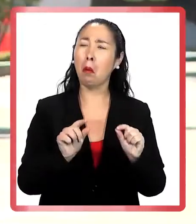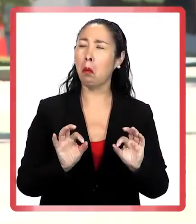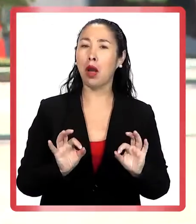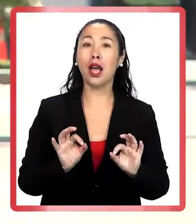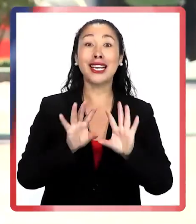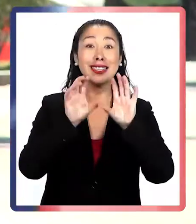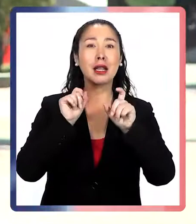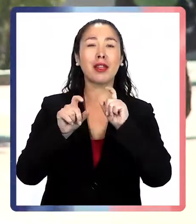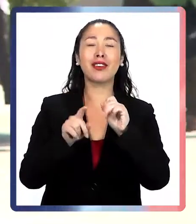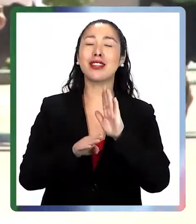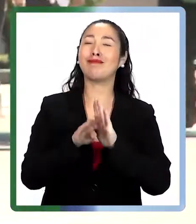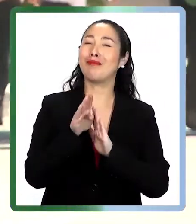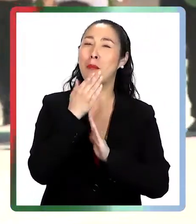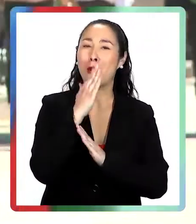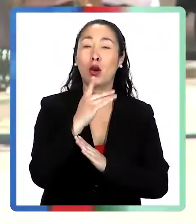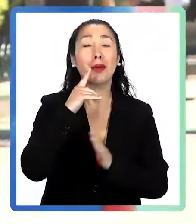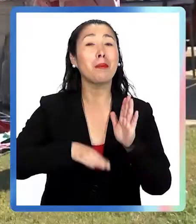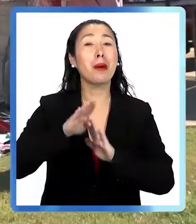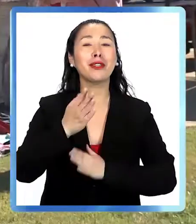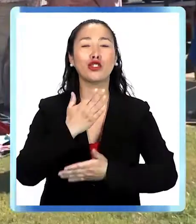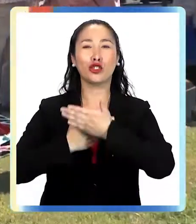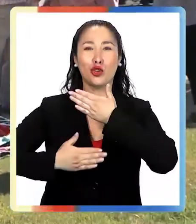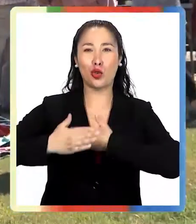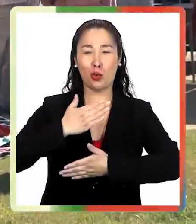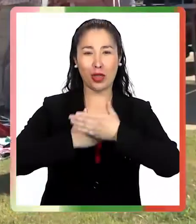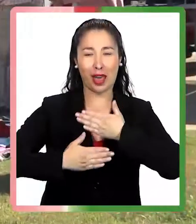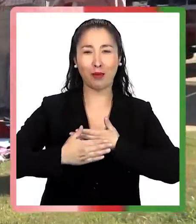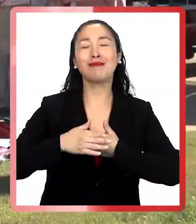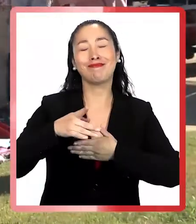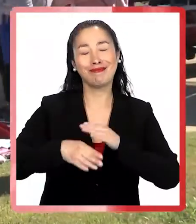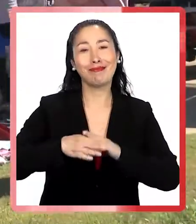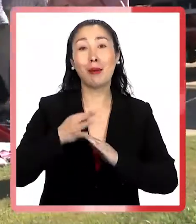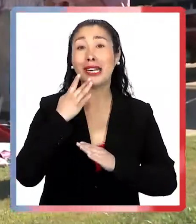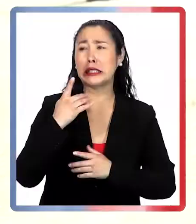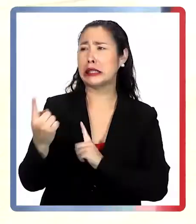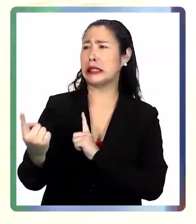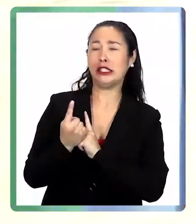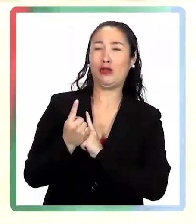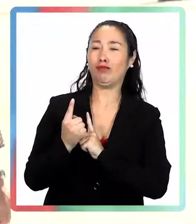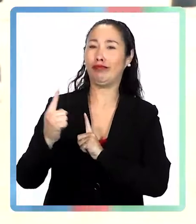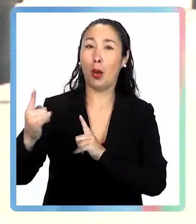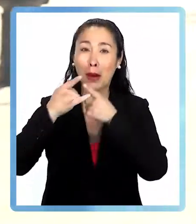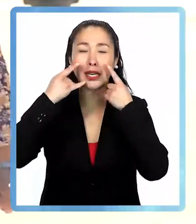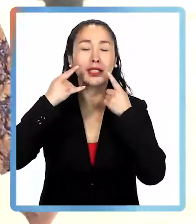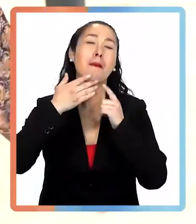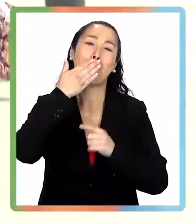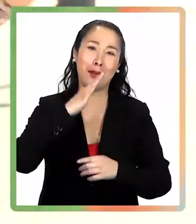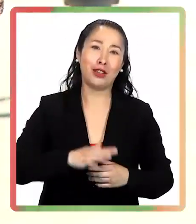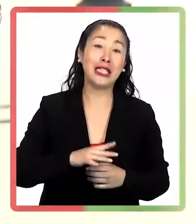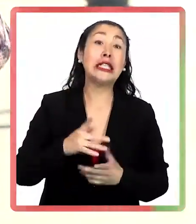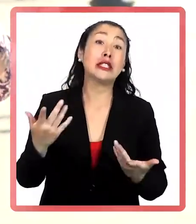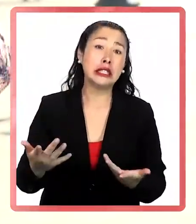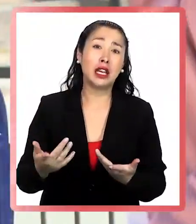sistema inmune funciona mejor. Pero sobre todo si nos cuidamos y tomamos las precauciones para no contagiarnos. Ahora, si nos